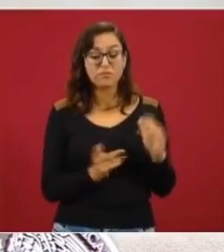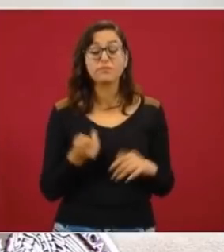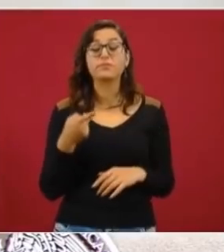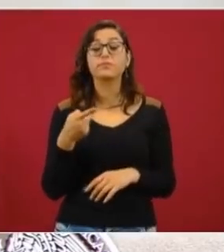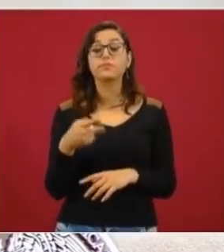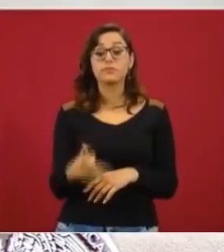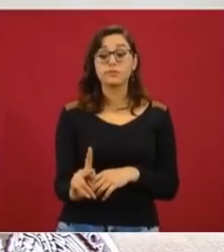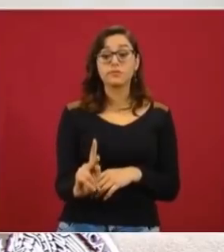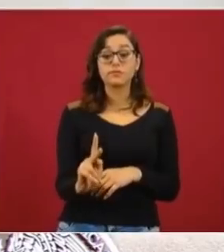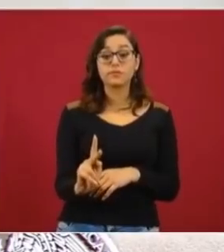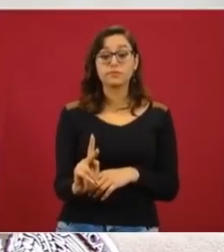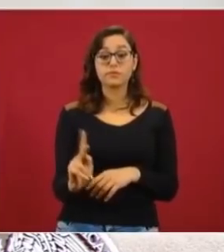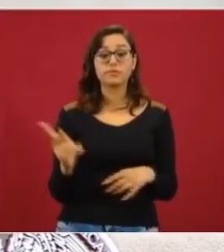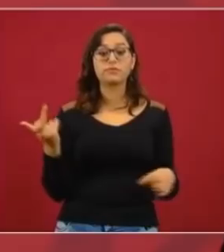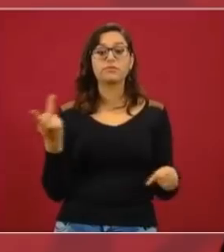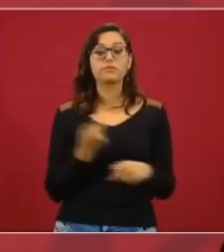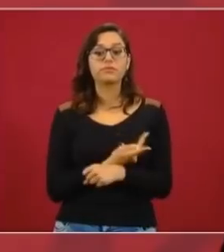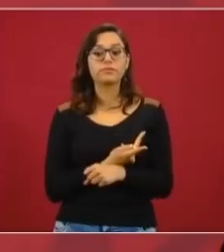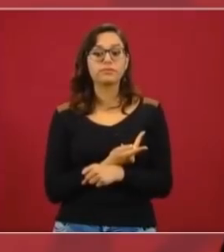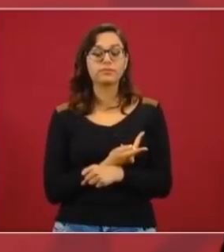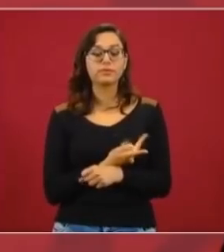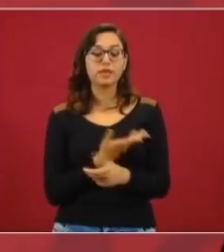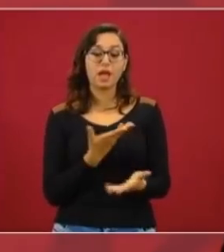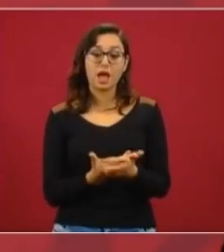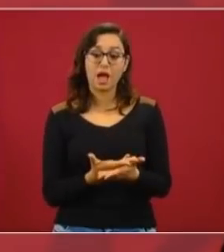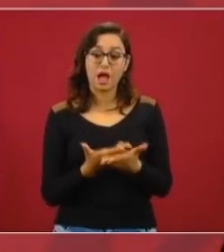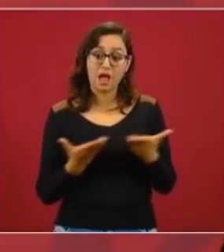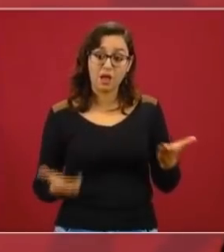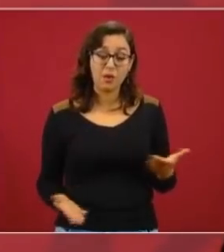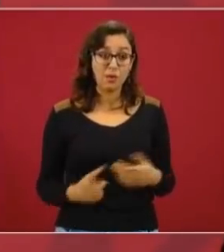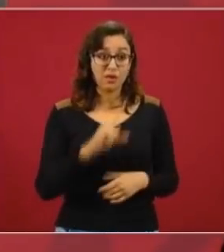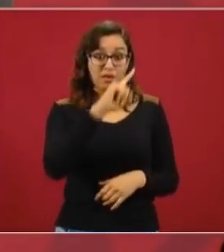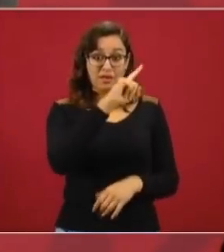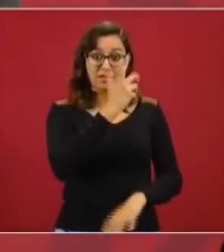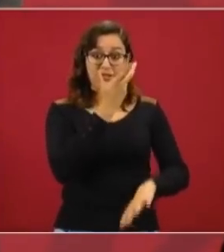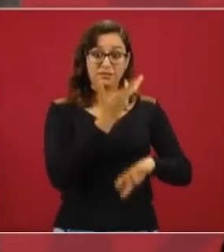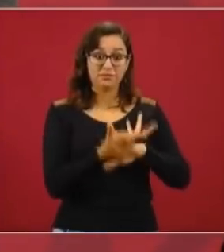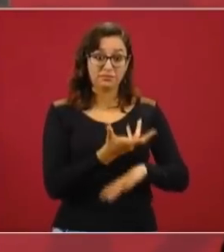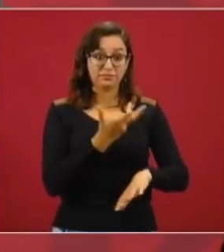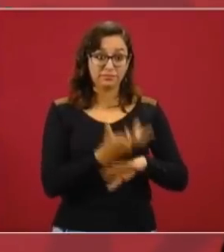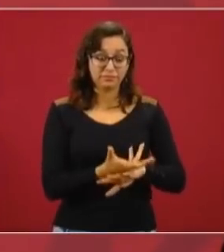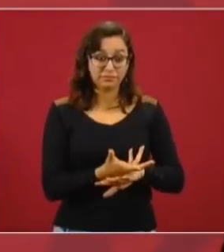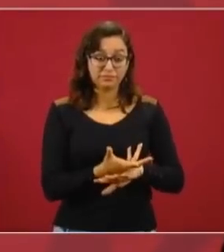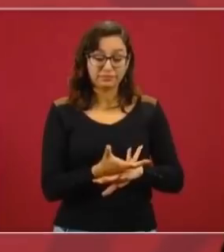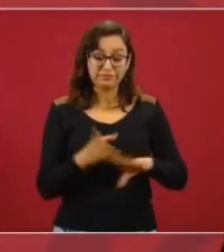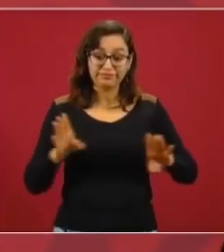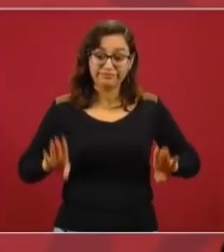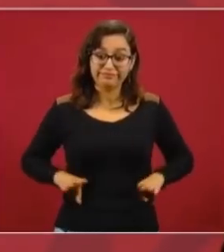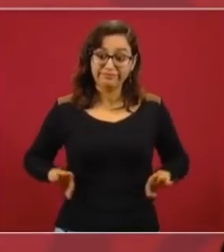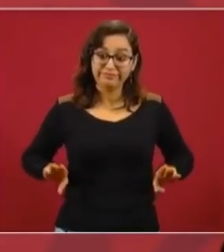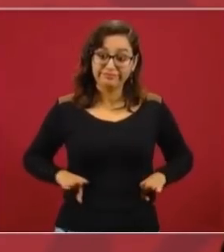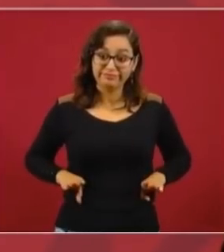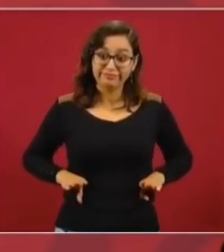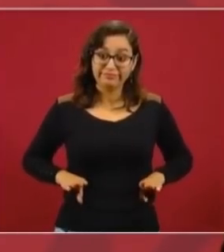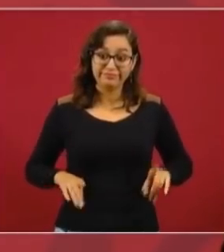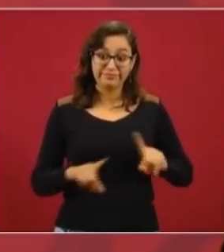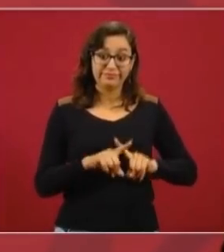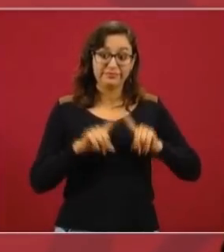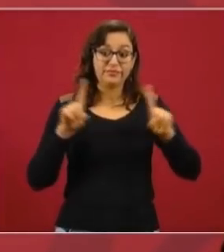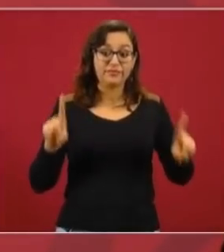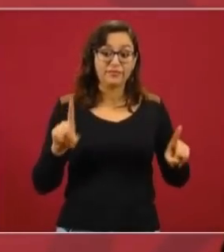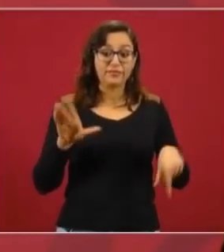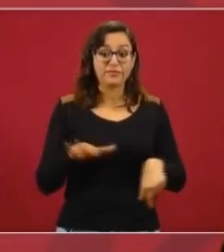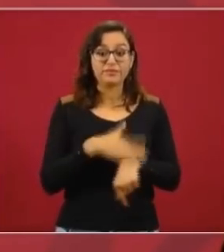pero ya la actitud politiquera de estos